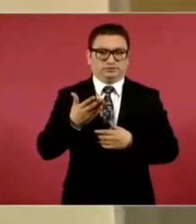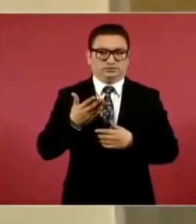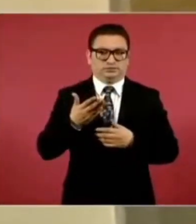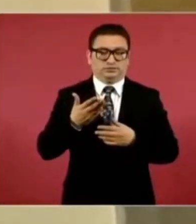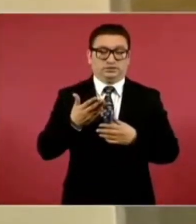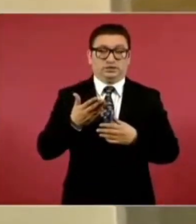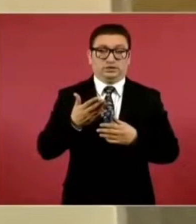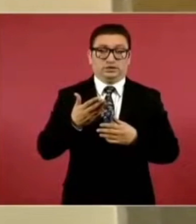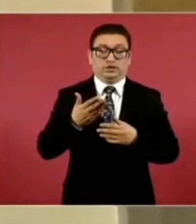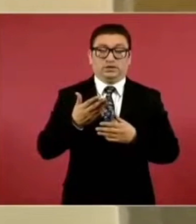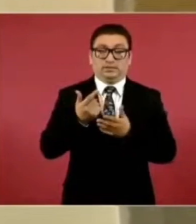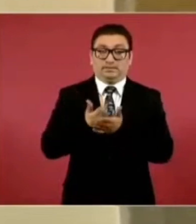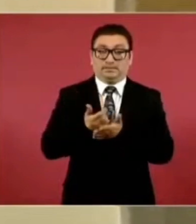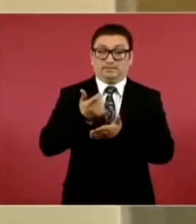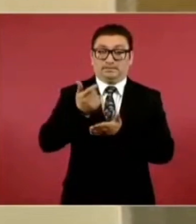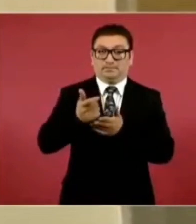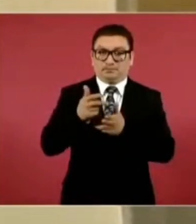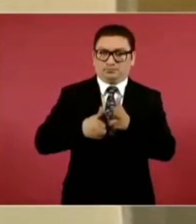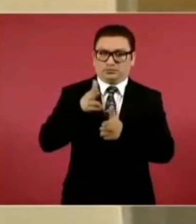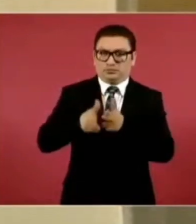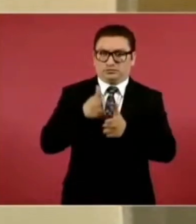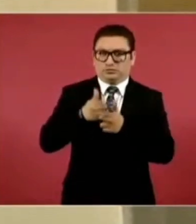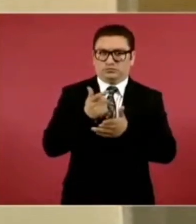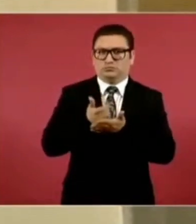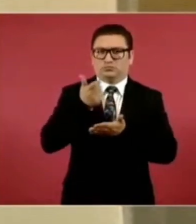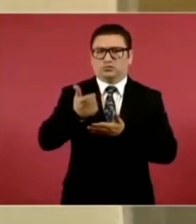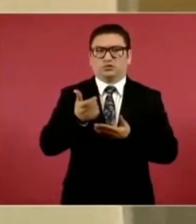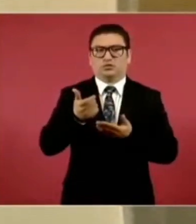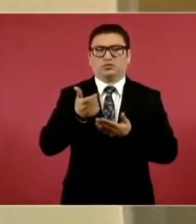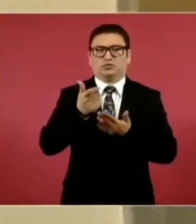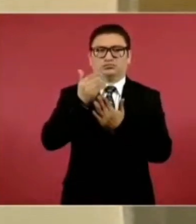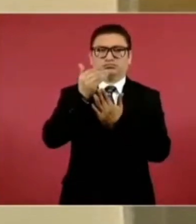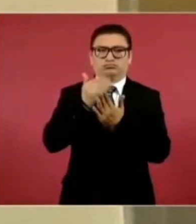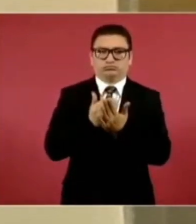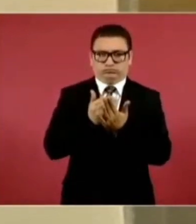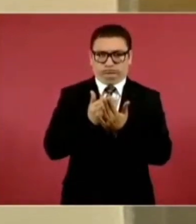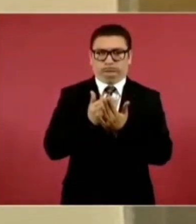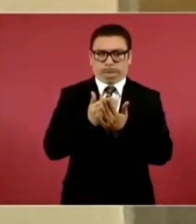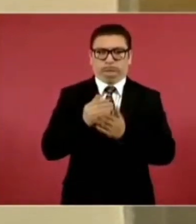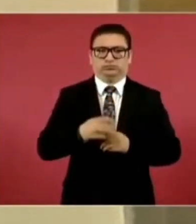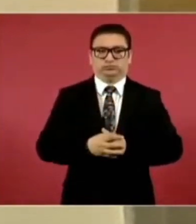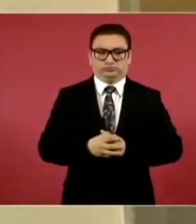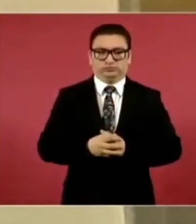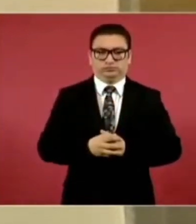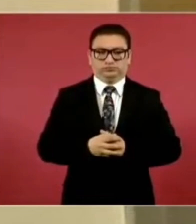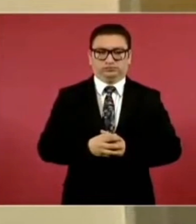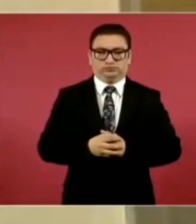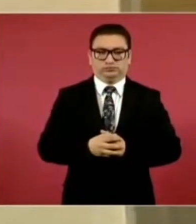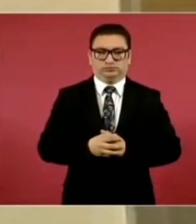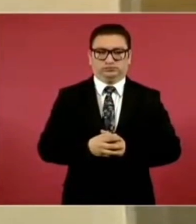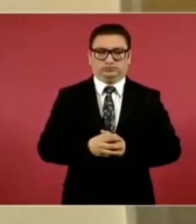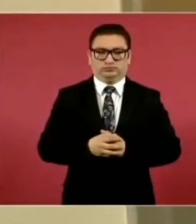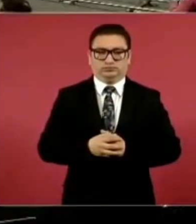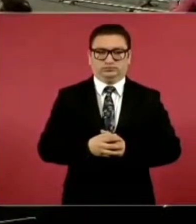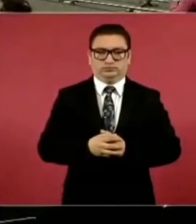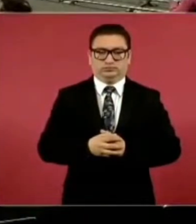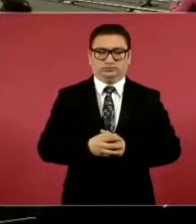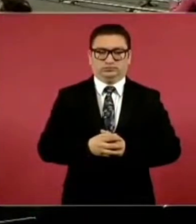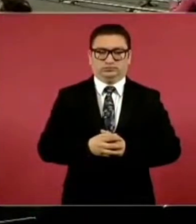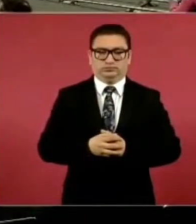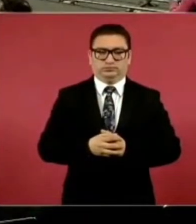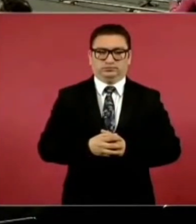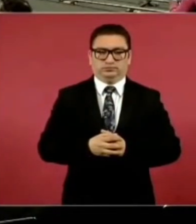pasaje en los trenes va a estar abajo del precio del pasaje